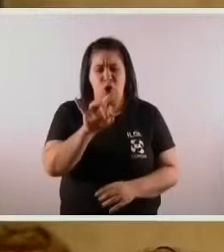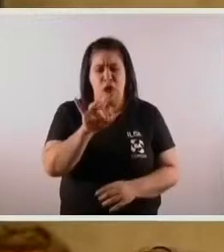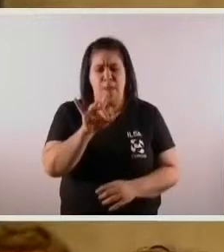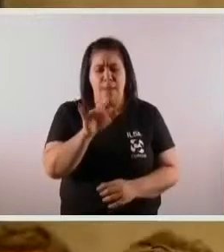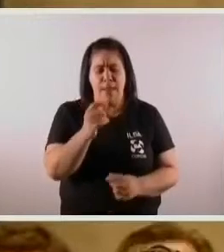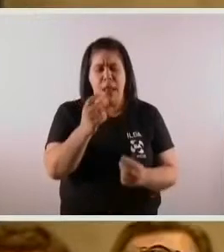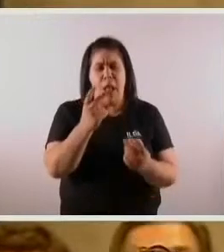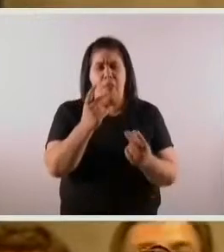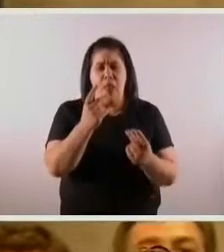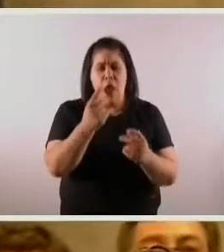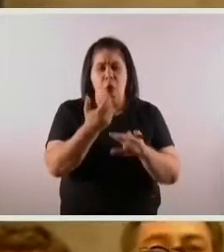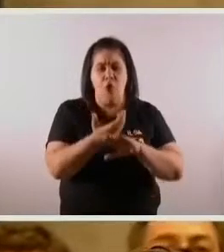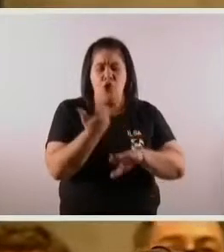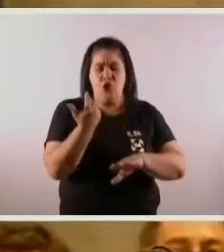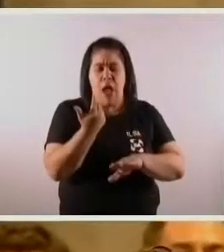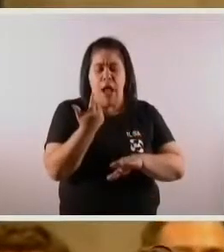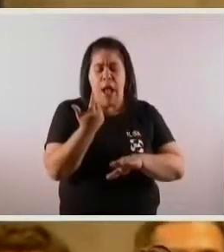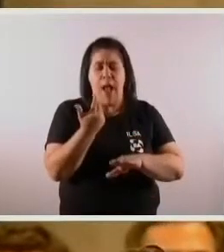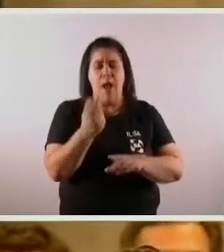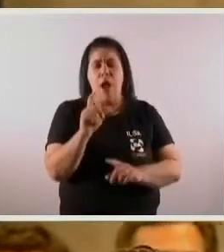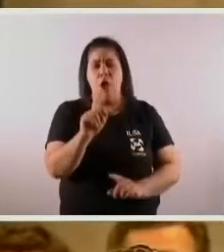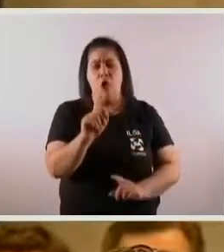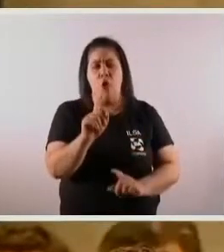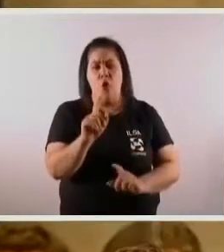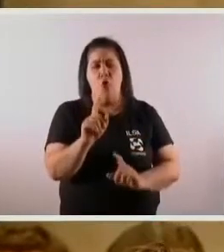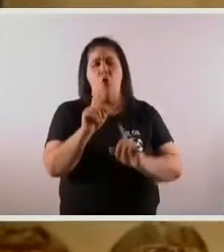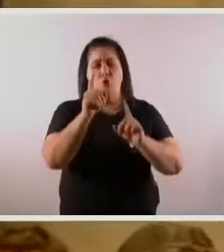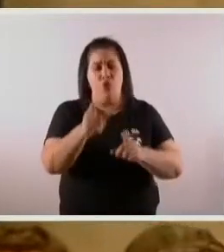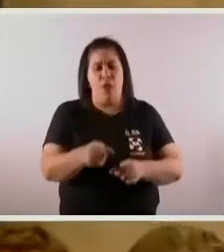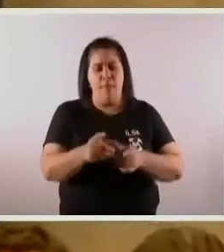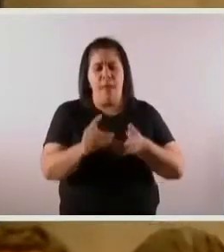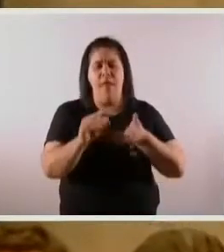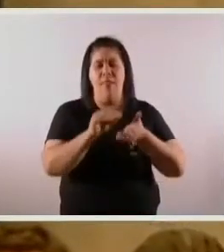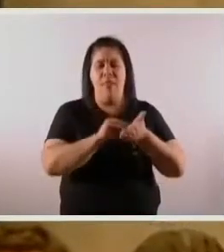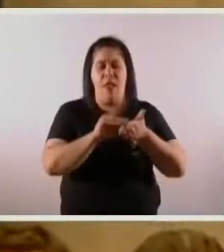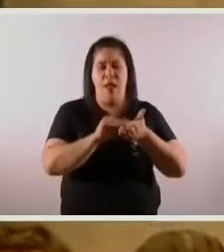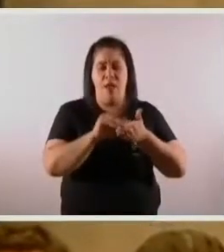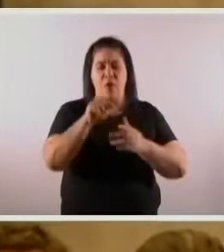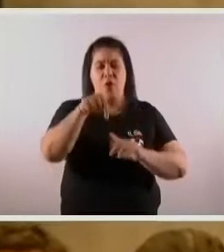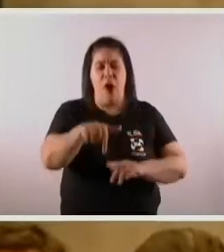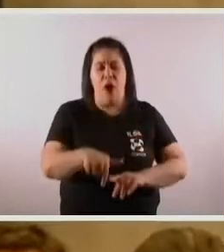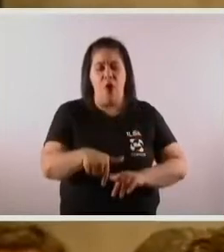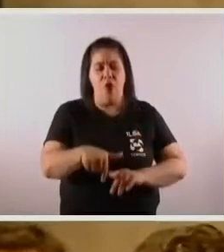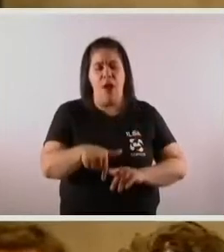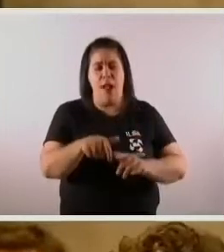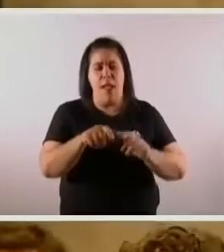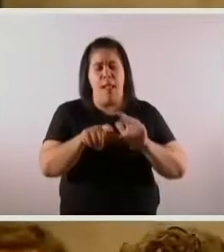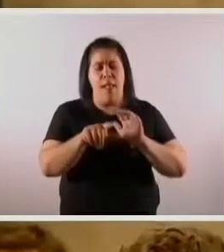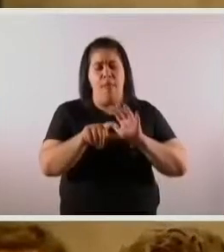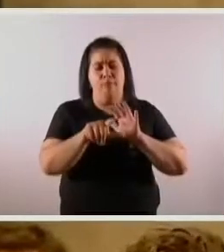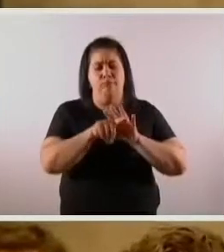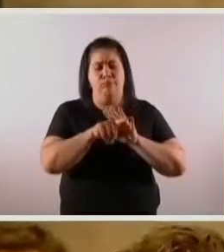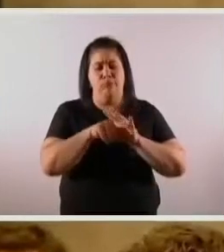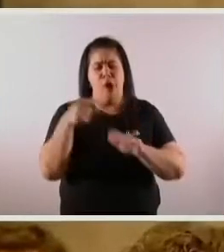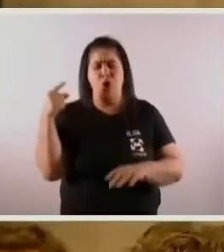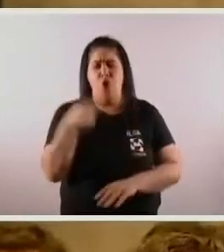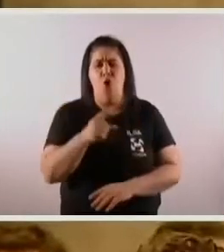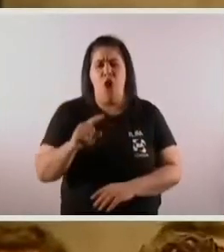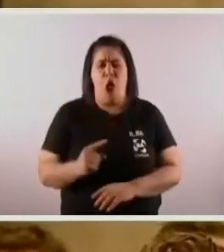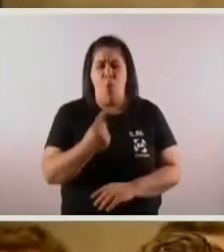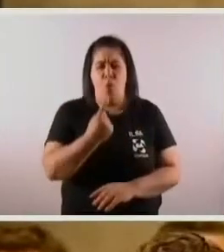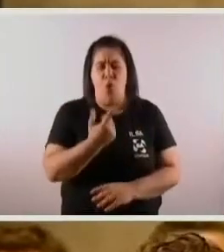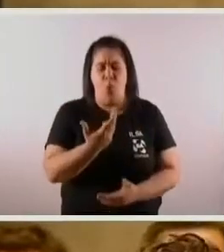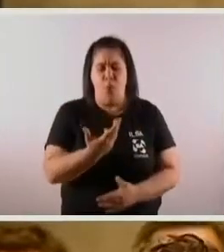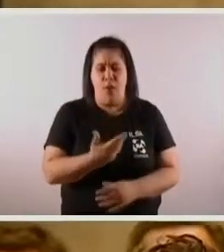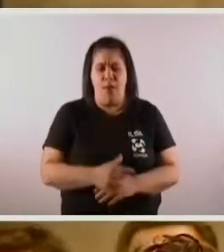haga ley por supuesto volvió a pedir a la Corte Suprema de Justicia que pueda responder cuanto antes